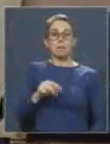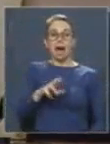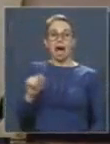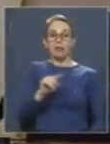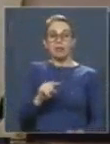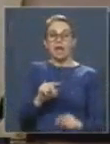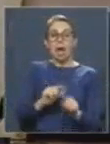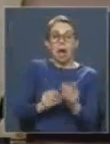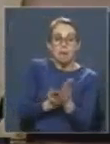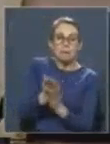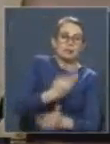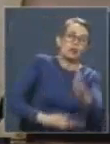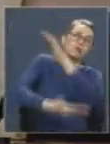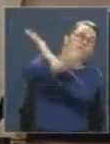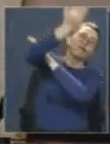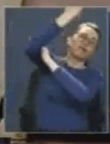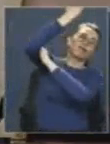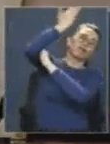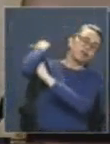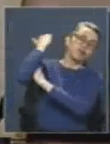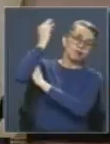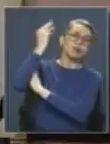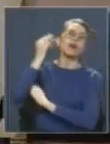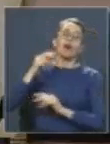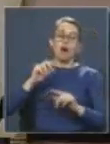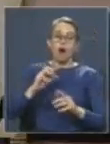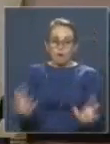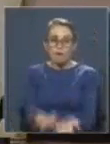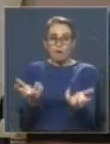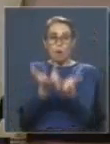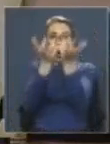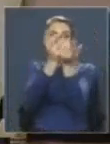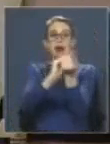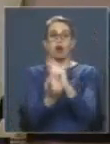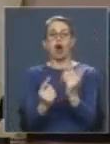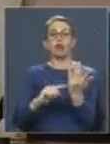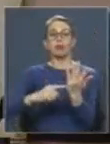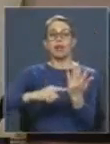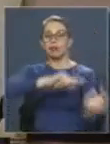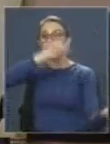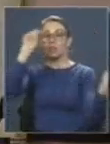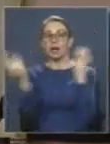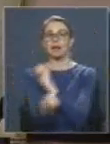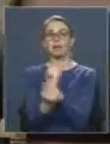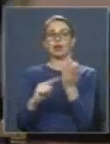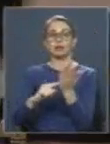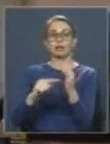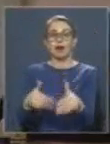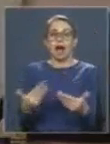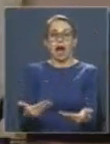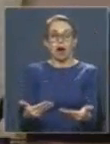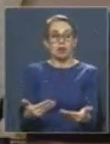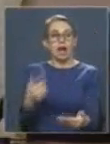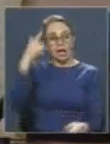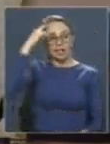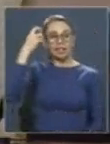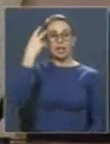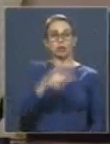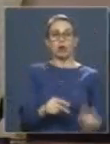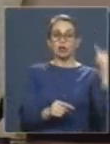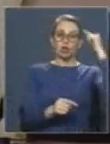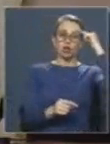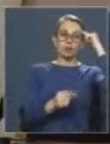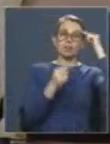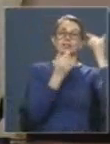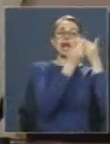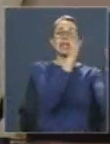sentaron las bases de la tecnología, hasta derivar en la revolución tecnológica actual, de la que se cree dueña el pensamiento